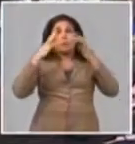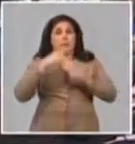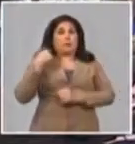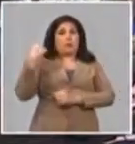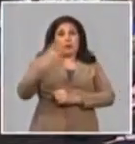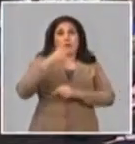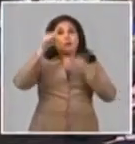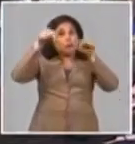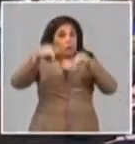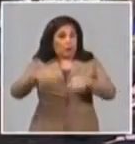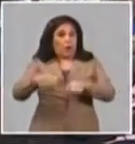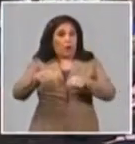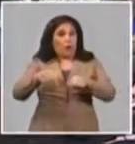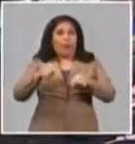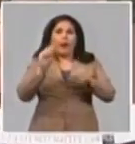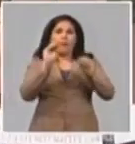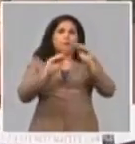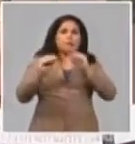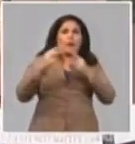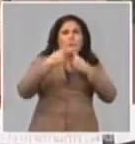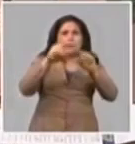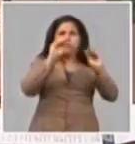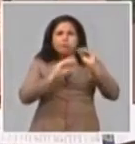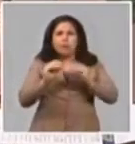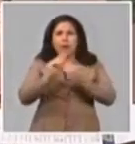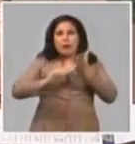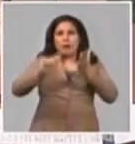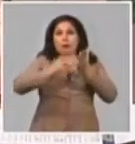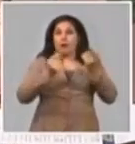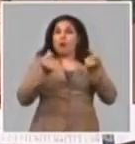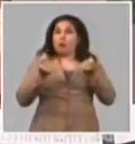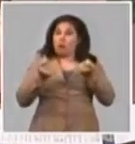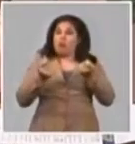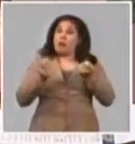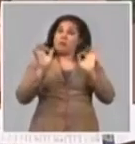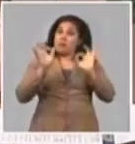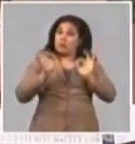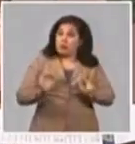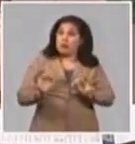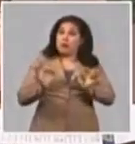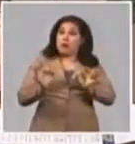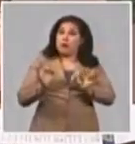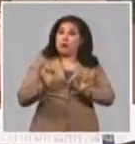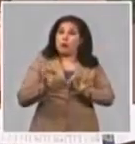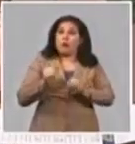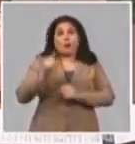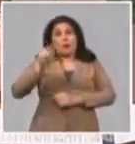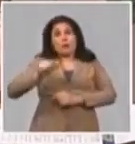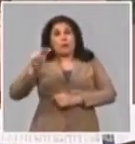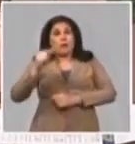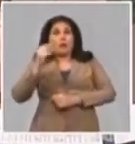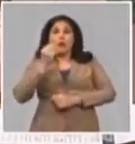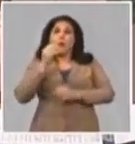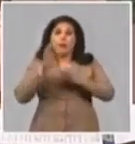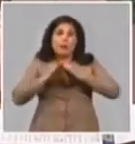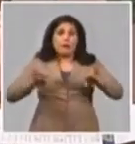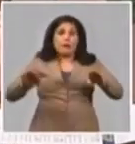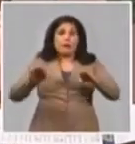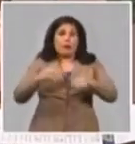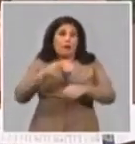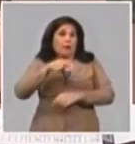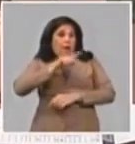es que ahora en el ajuste del plan de la economía, seguramente los televidentes lo pudieron ver en la mesa redonda